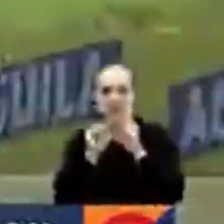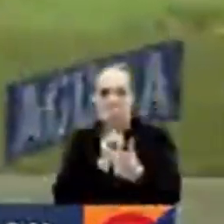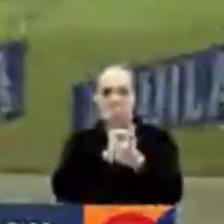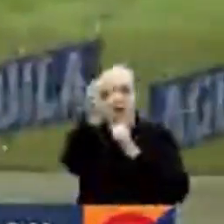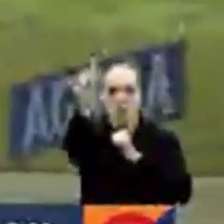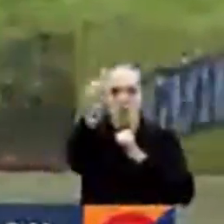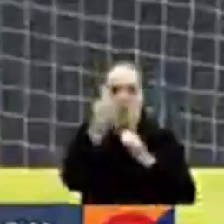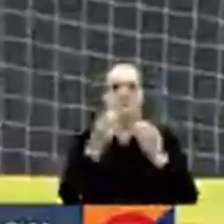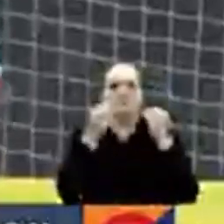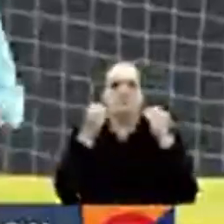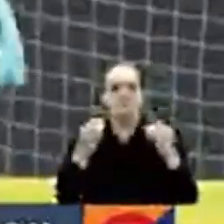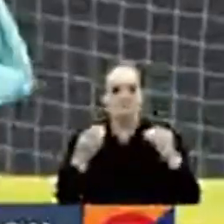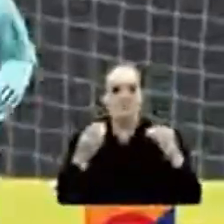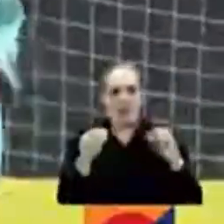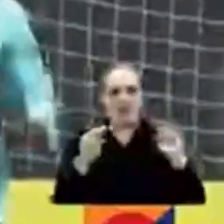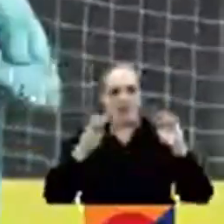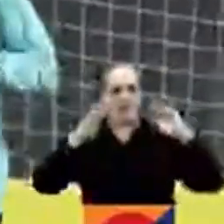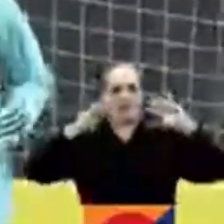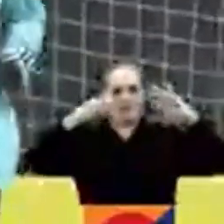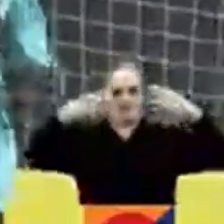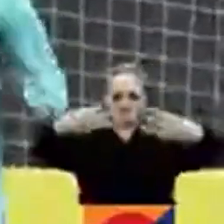clasificación del hexágono al final.